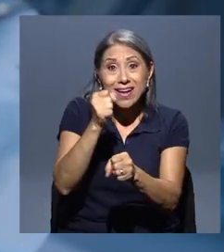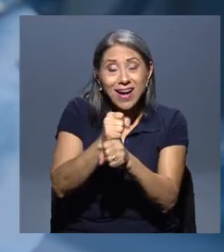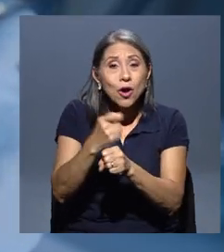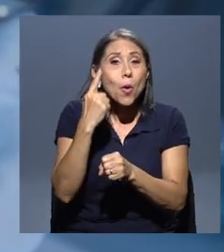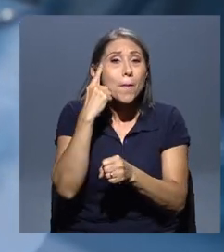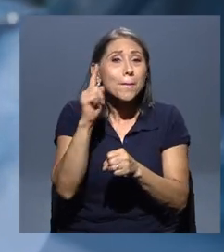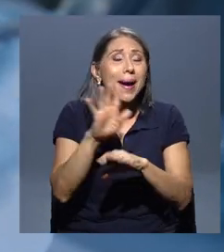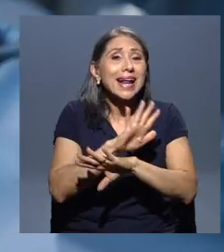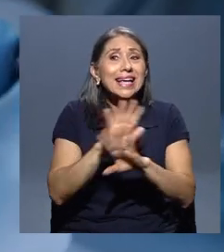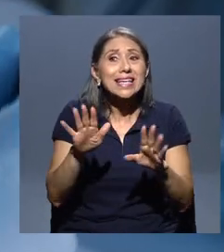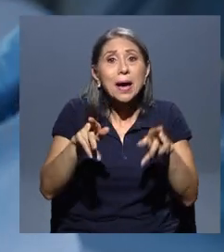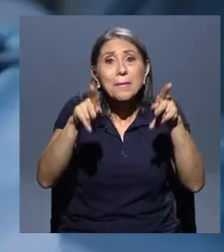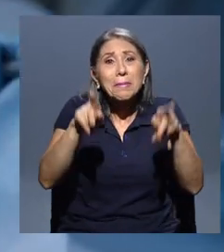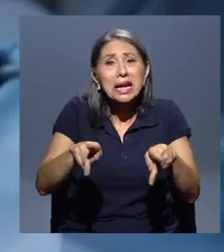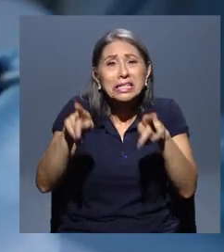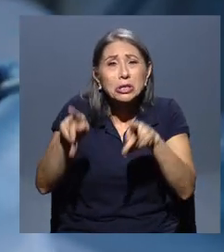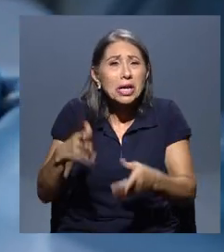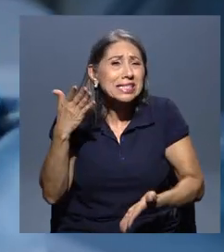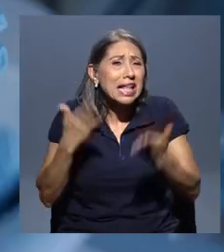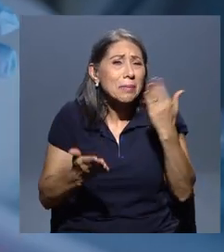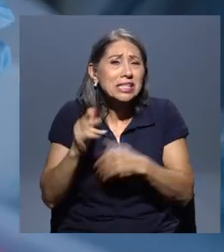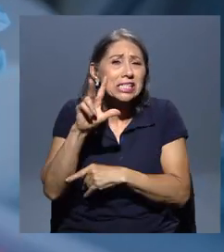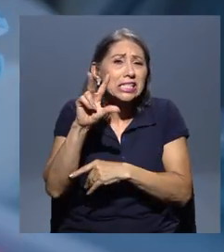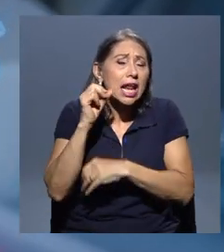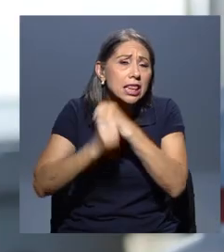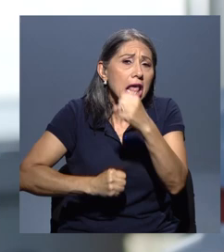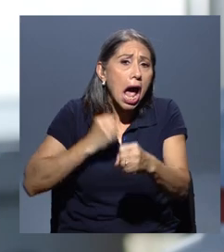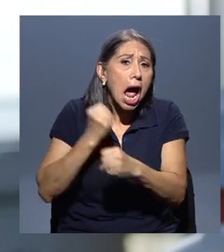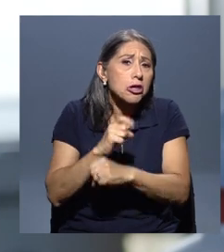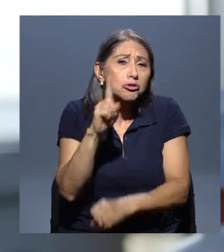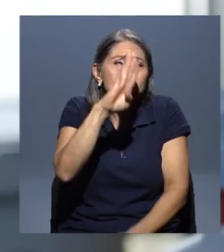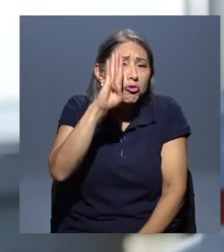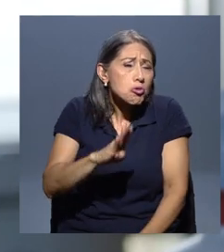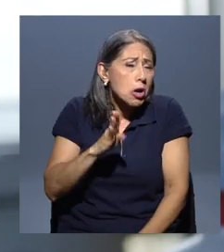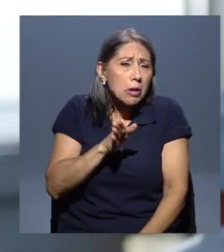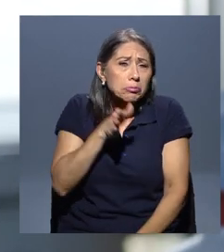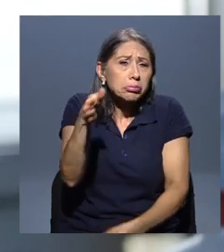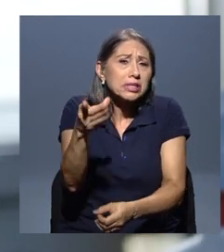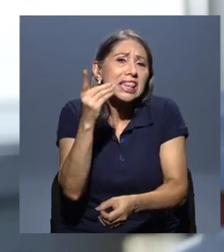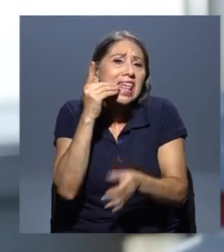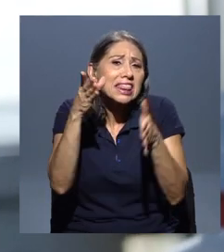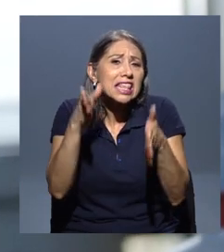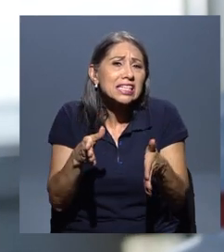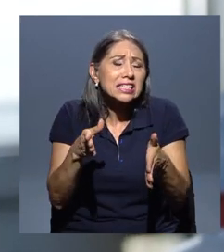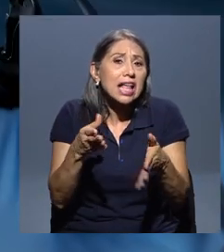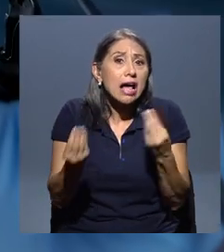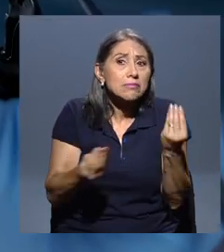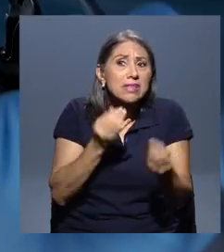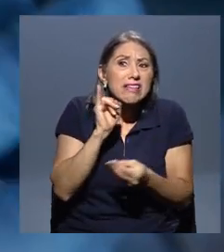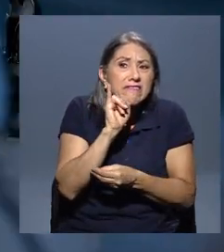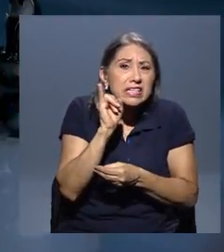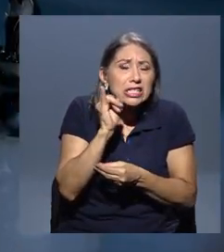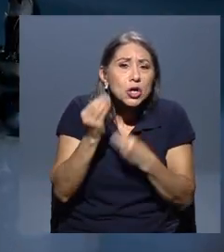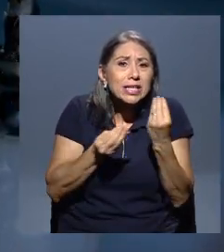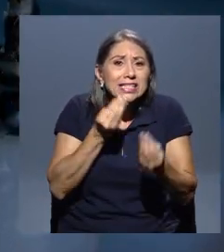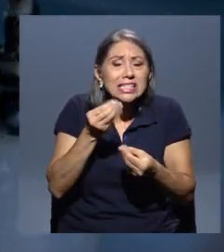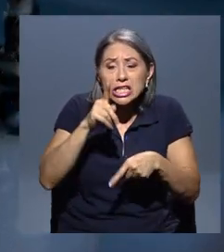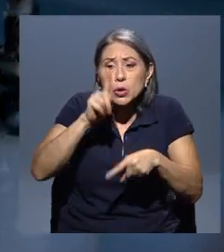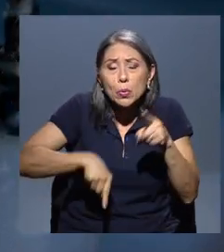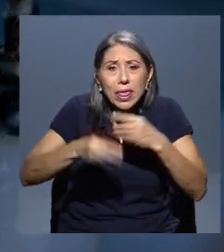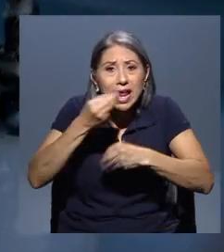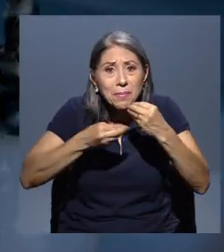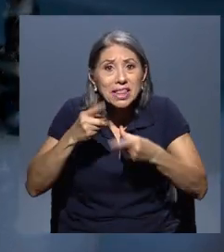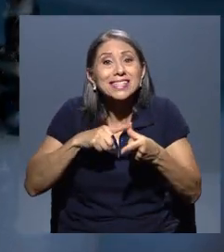de infección en personas que llevan hasta 30 años sin visitar a un dentista y que además, debido al estado de sus dientes, tienen dificultades para